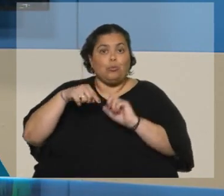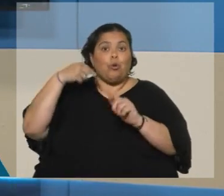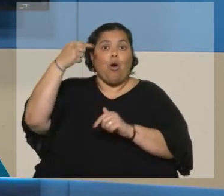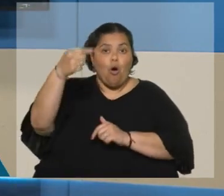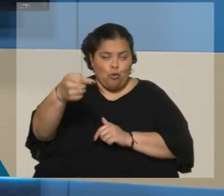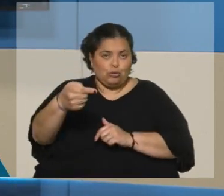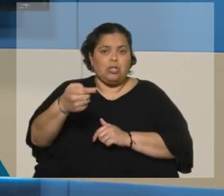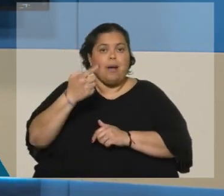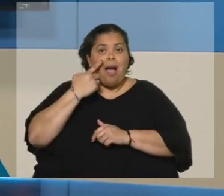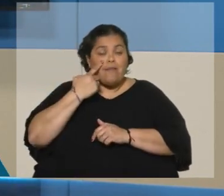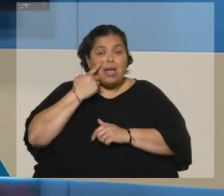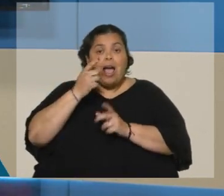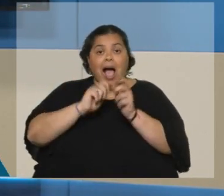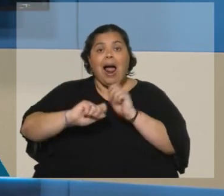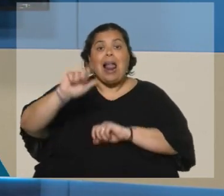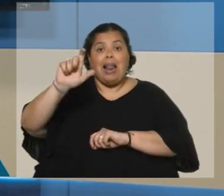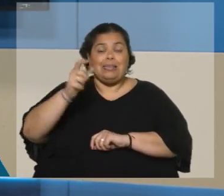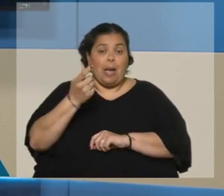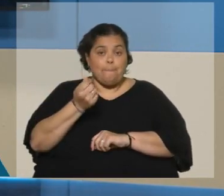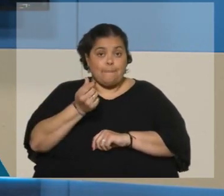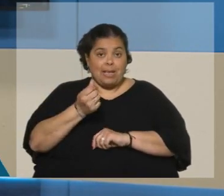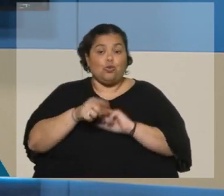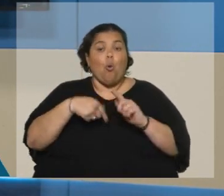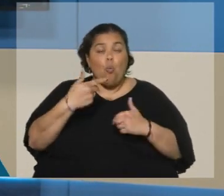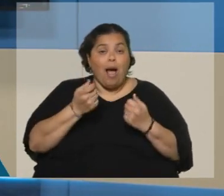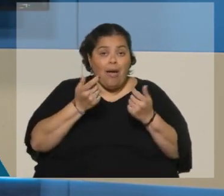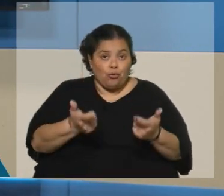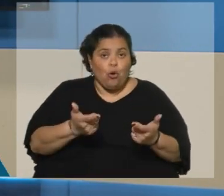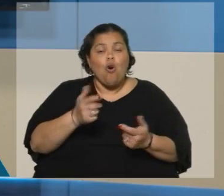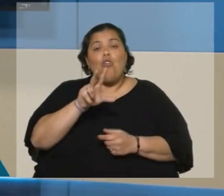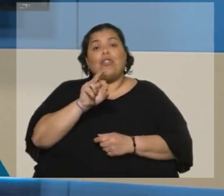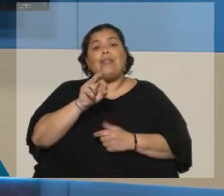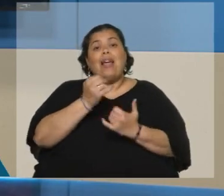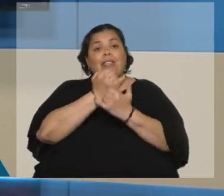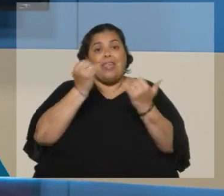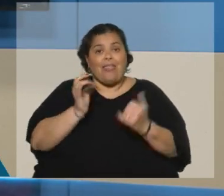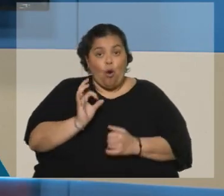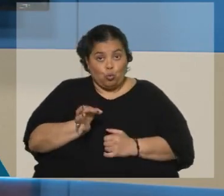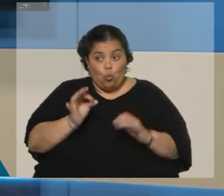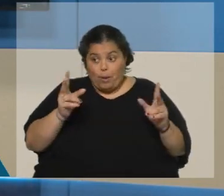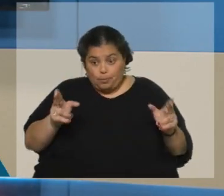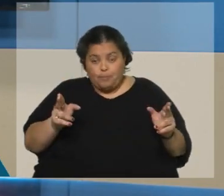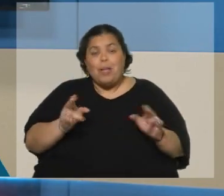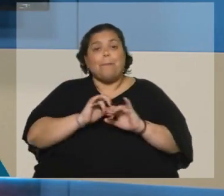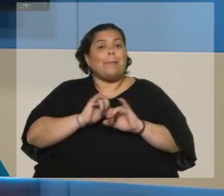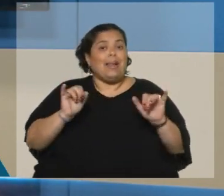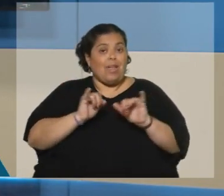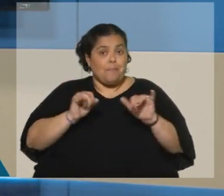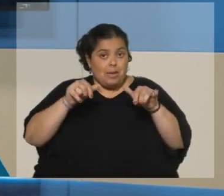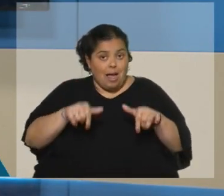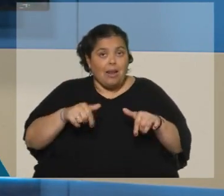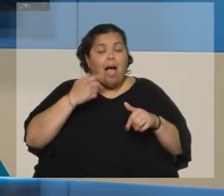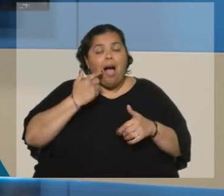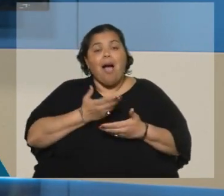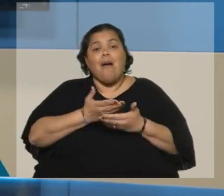presionando en algo al alza los precios cuando tengamos los de estos 30 días del mes de octubre. Para terminar, veamos el